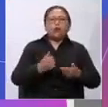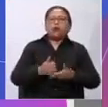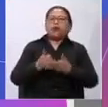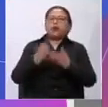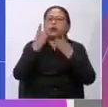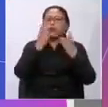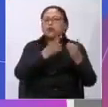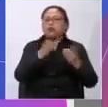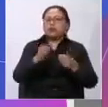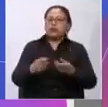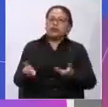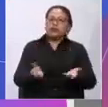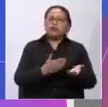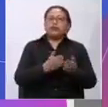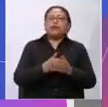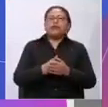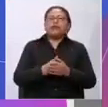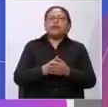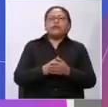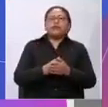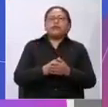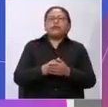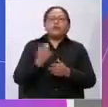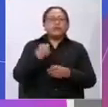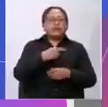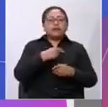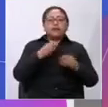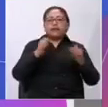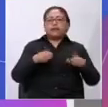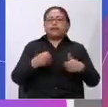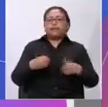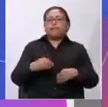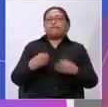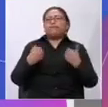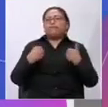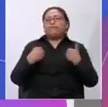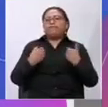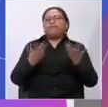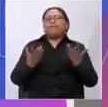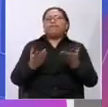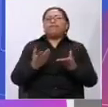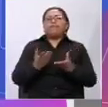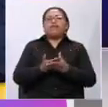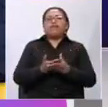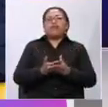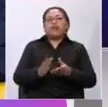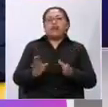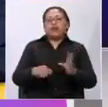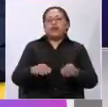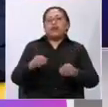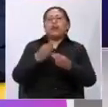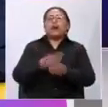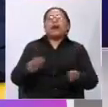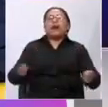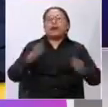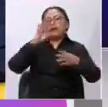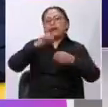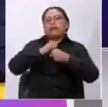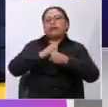de denuncia y como consecuencia de ello nosotros hemos elaborado este tipo de estuches o este tipo de material